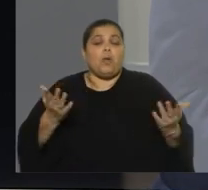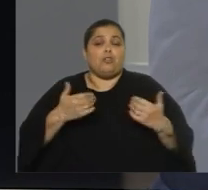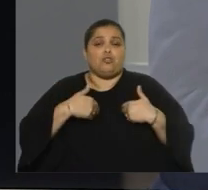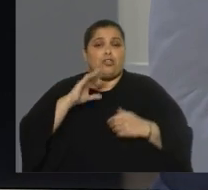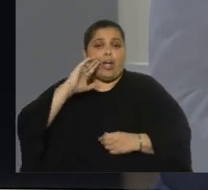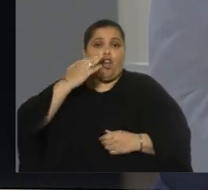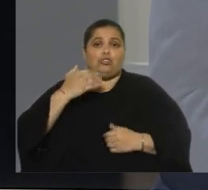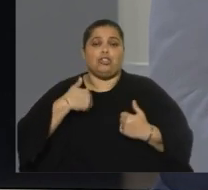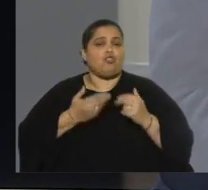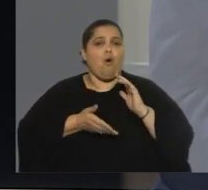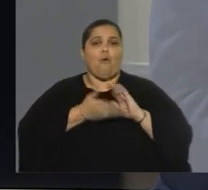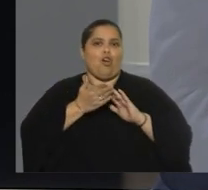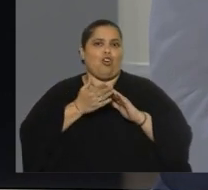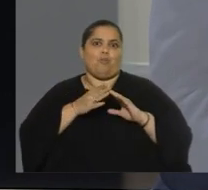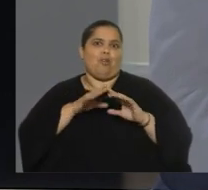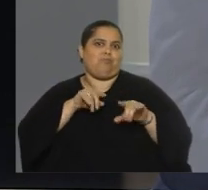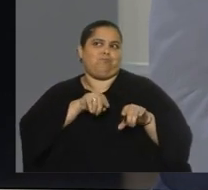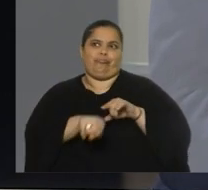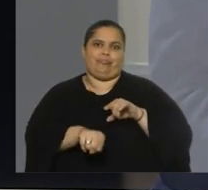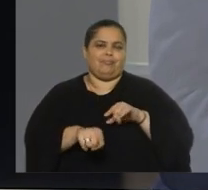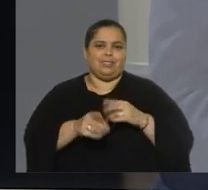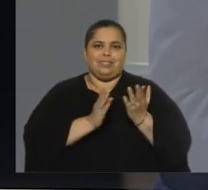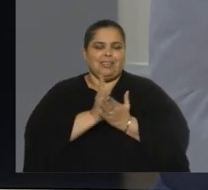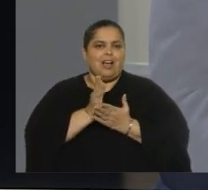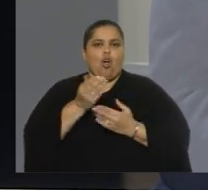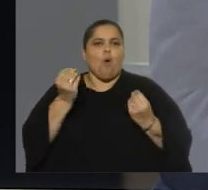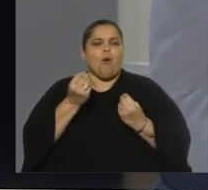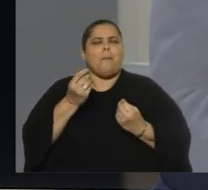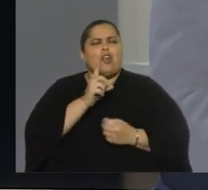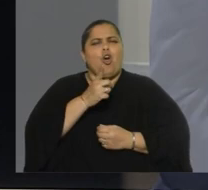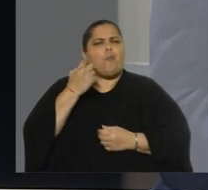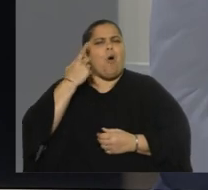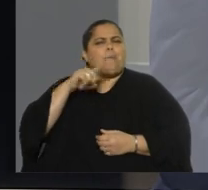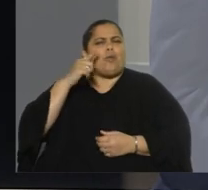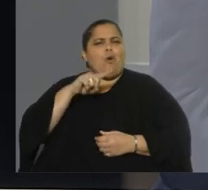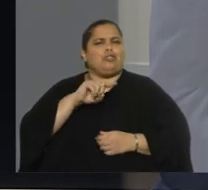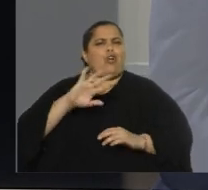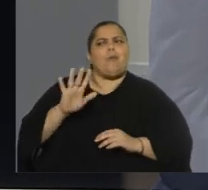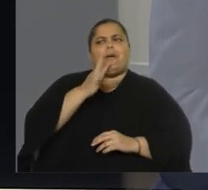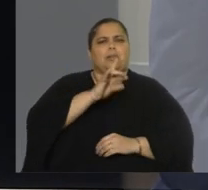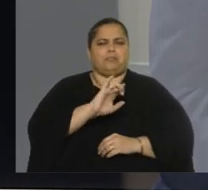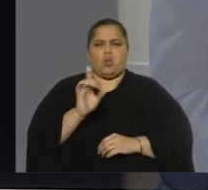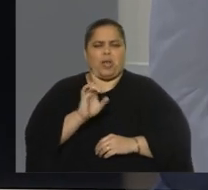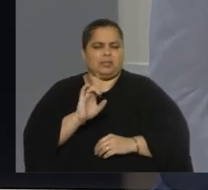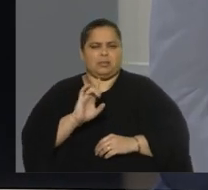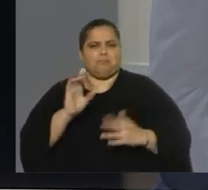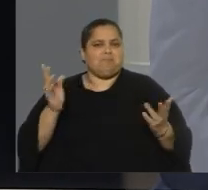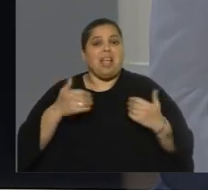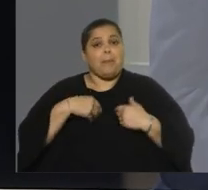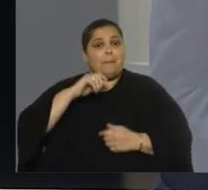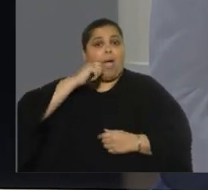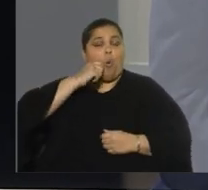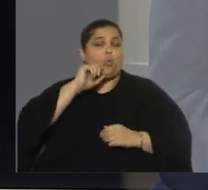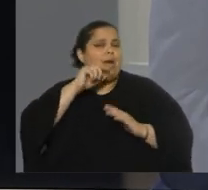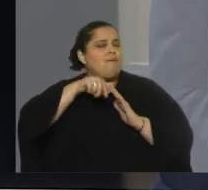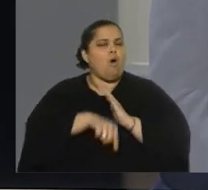siempre voy al límite, pero no porque vaya al límite por provocar, para nada. A mí me gusta ir a fondo